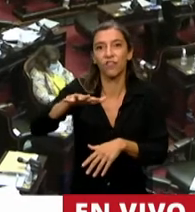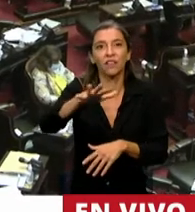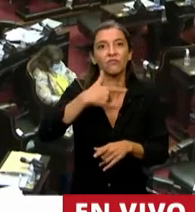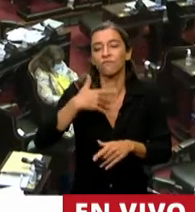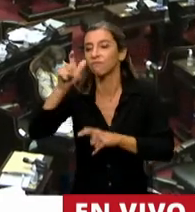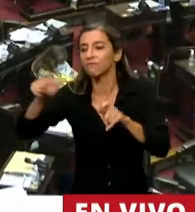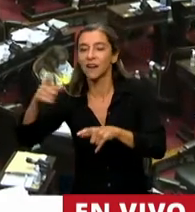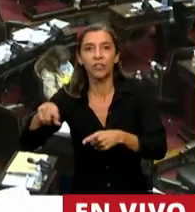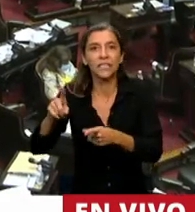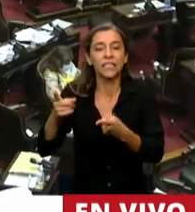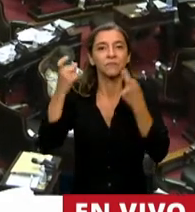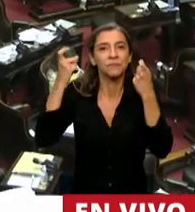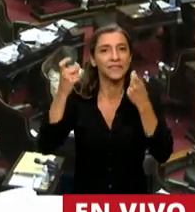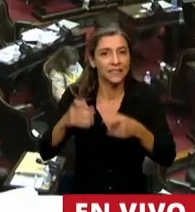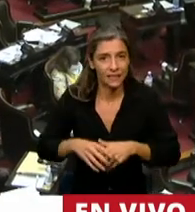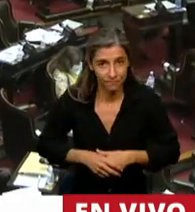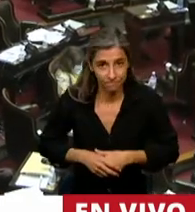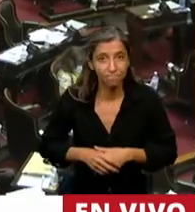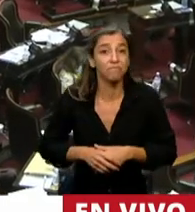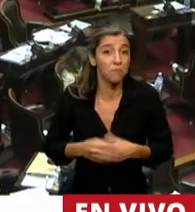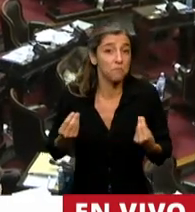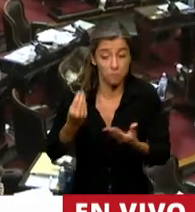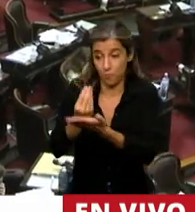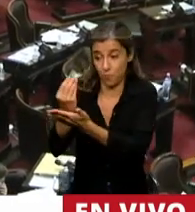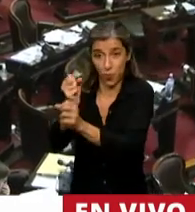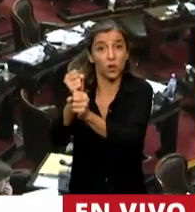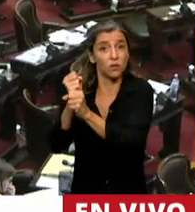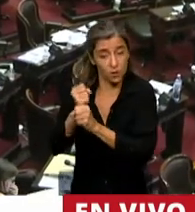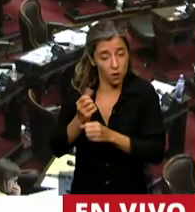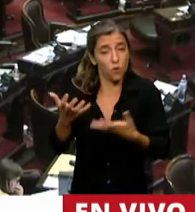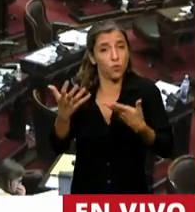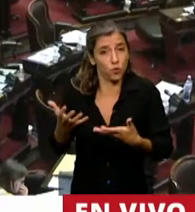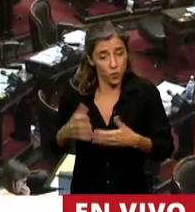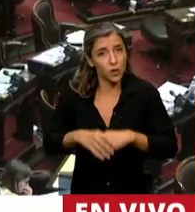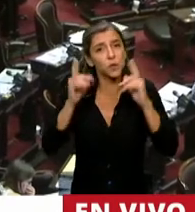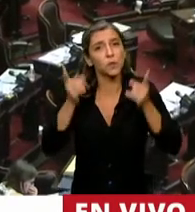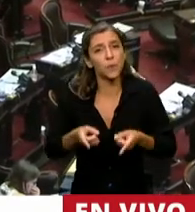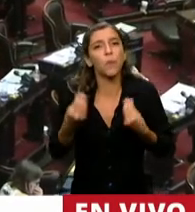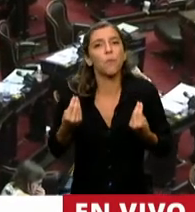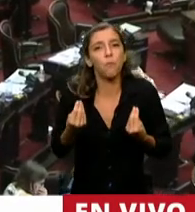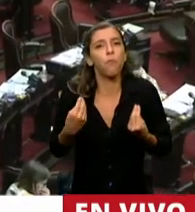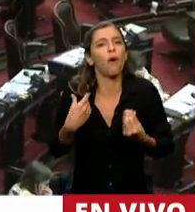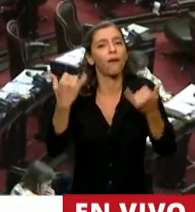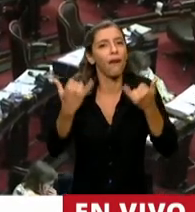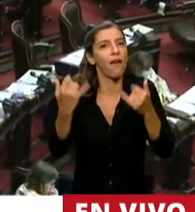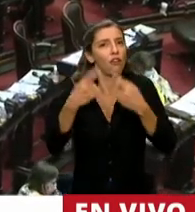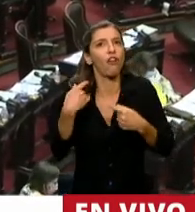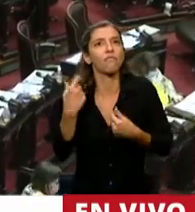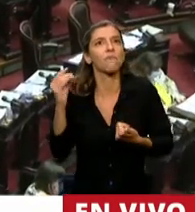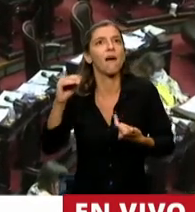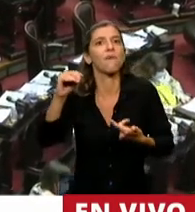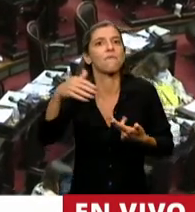pueden dar, no solo por el trabajo en sí que genera, sino por todo el valor agregado que tiene